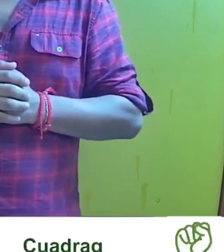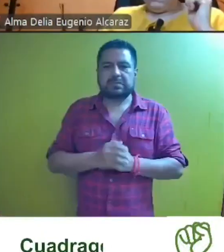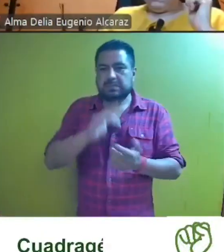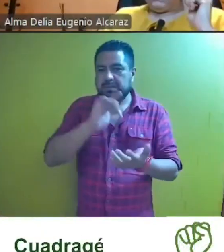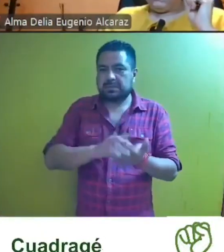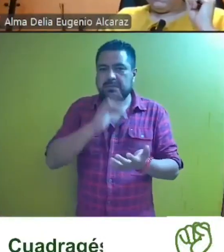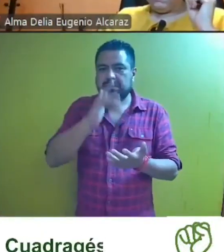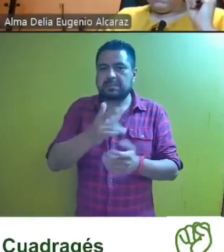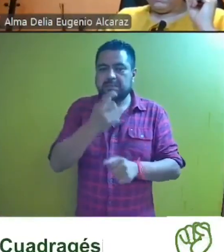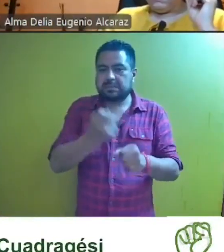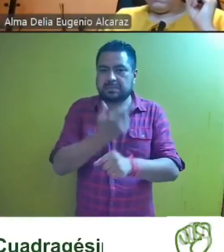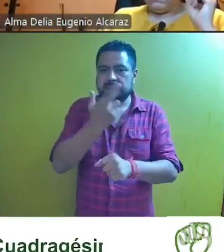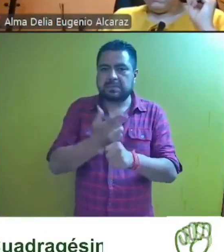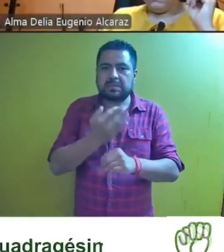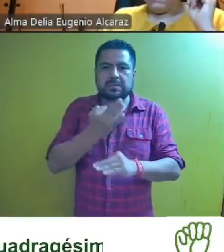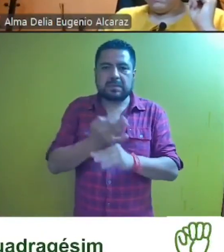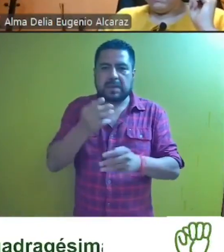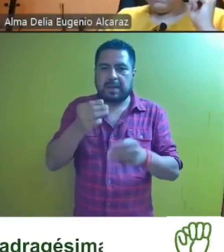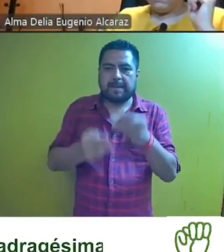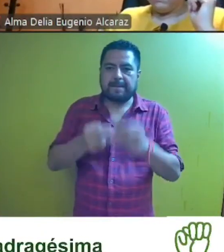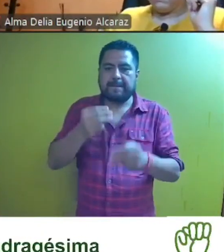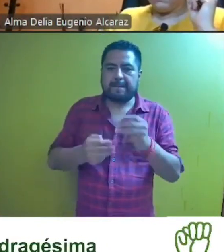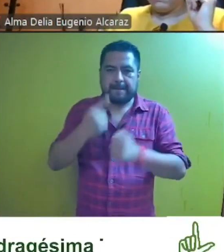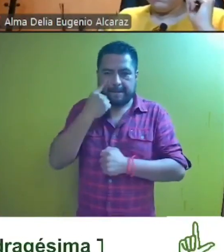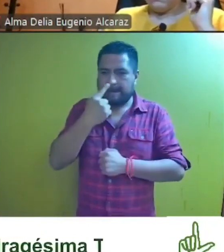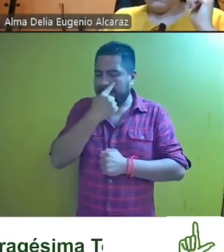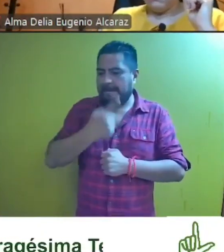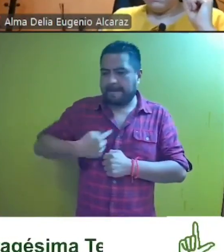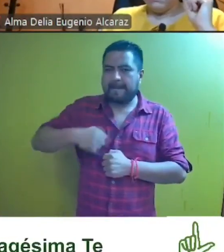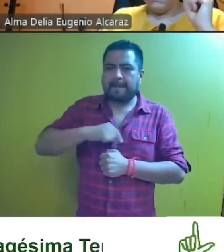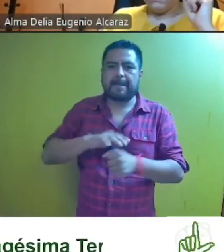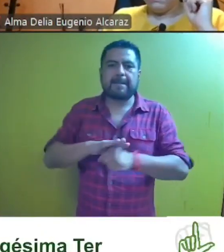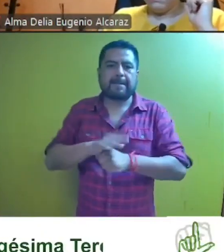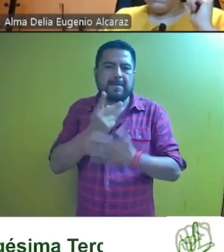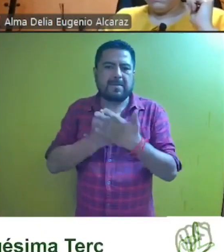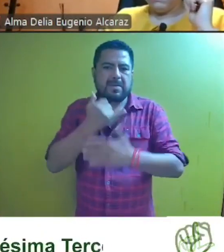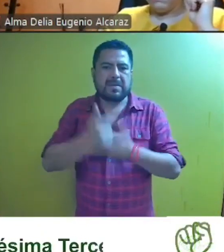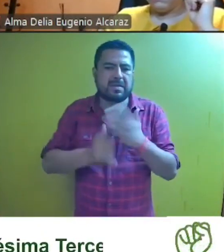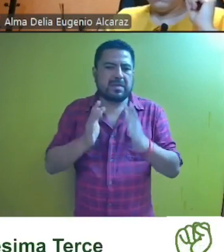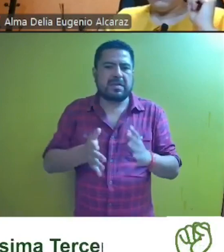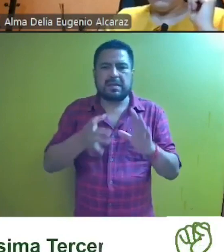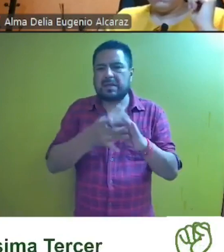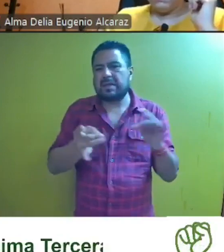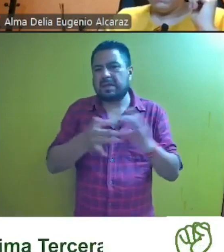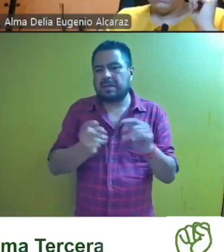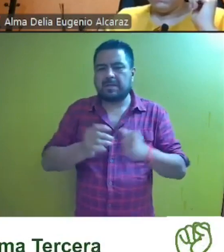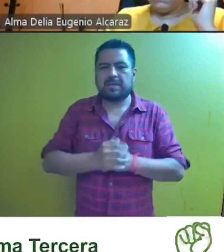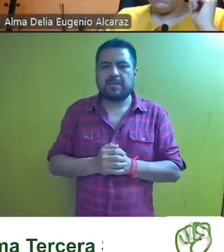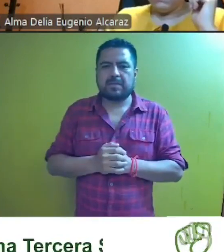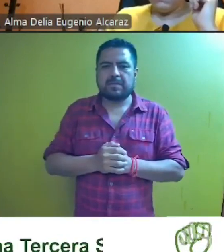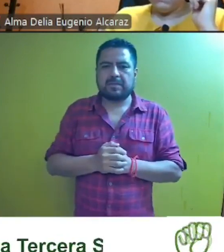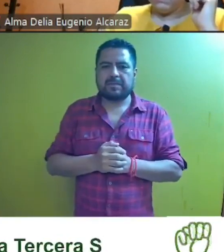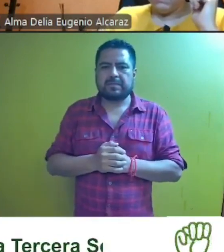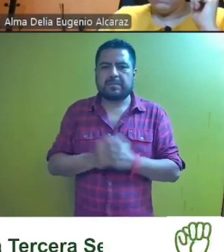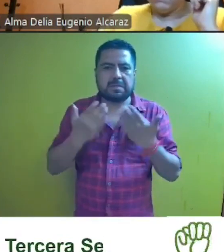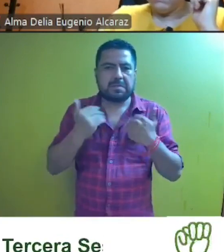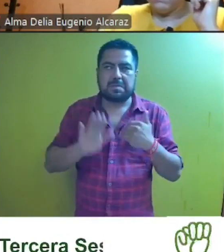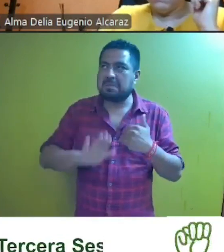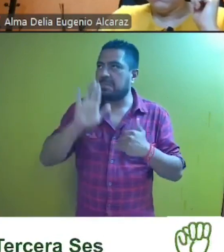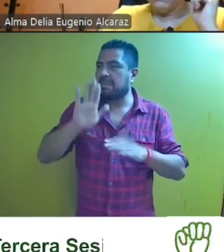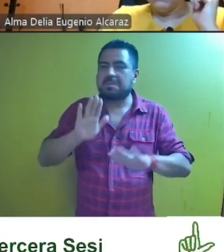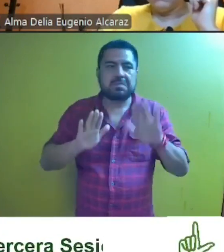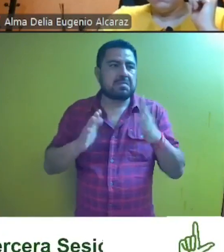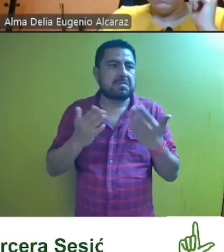Gracias, secretario. Magistradas, magistrados, está en nuestra consideración el proyecto del que se ha dado cuenta. No habiendo